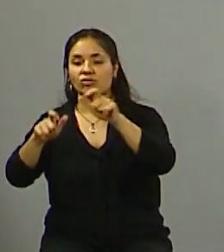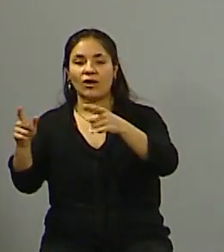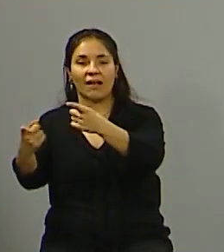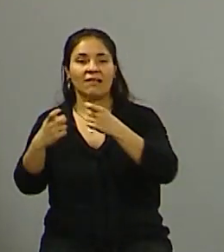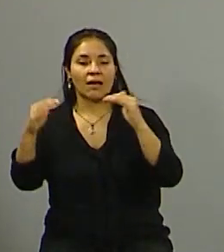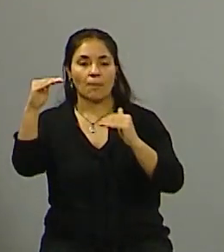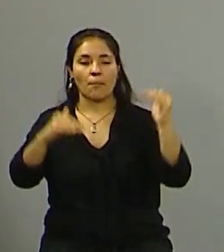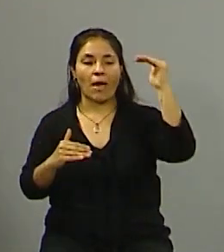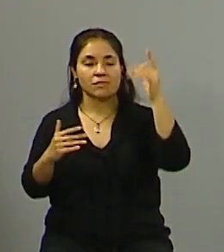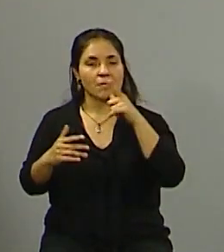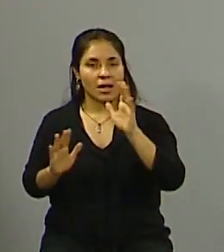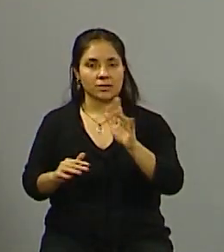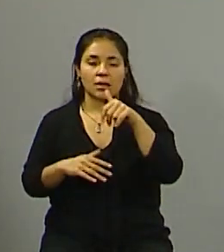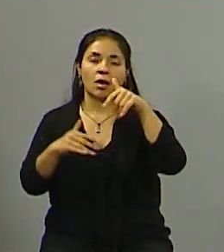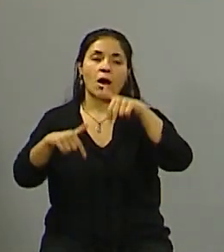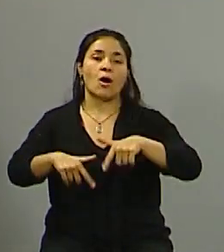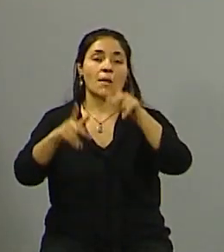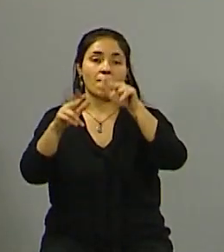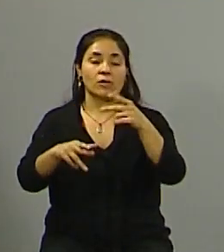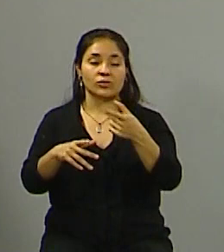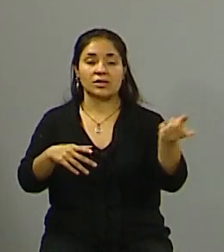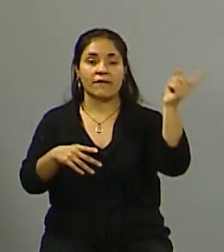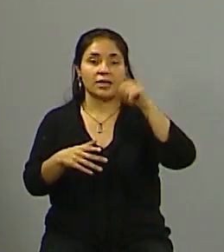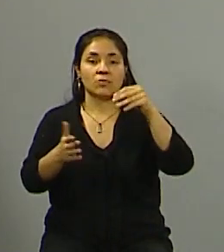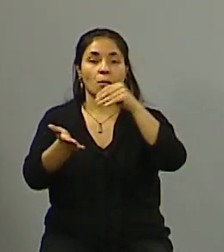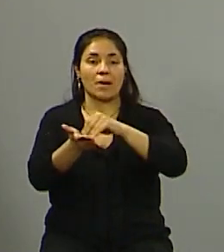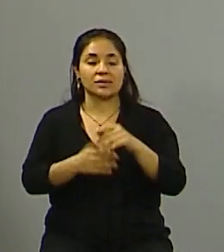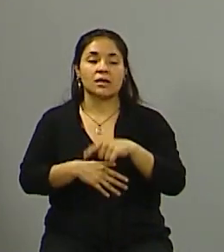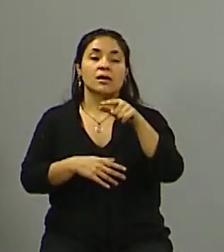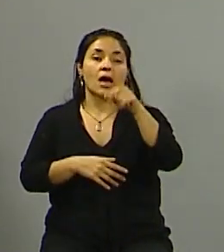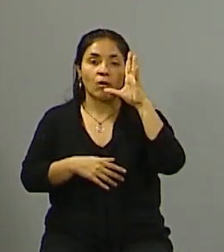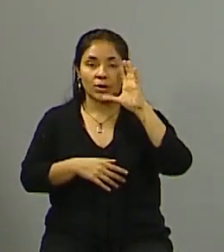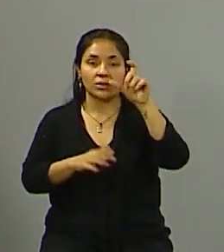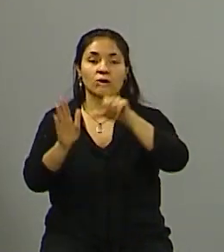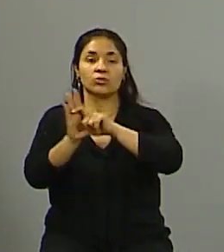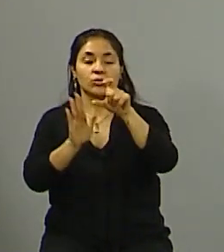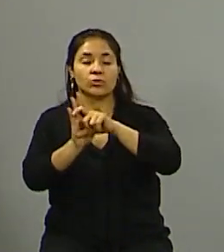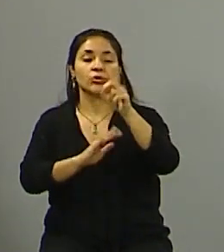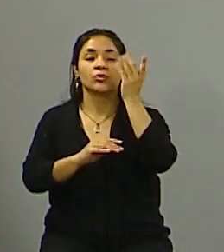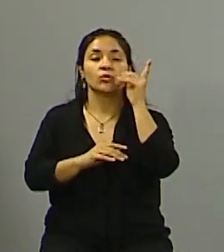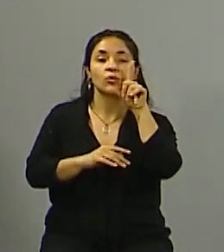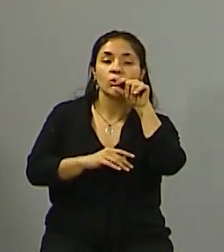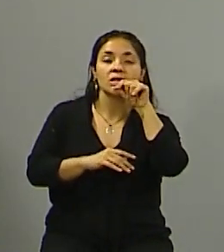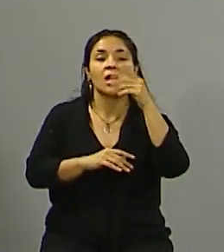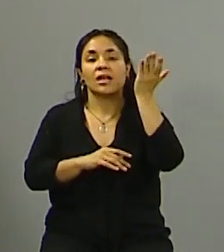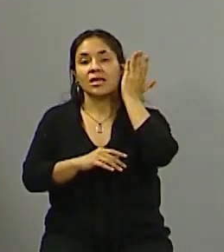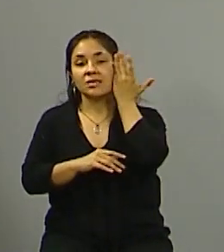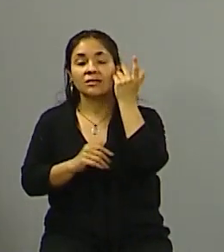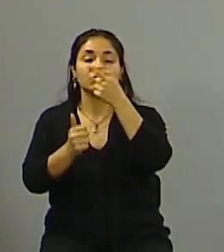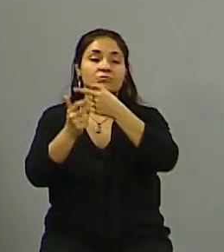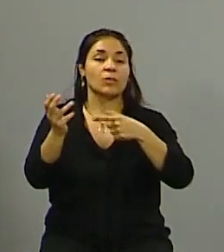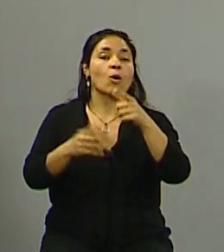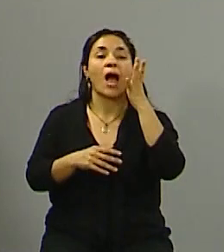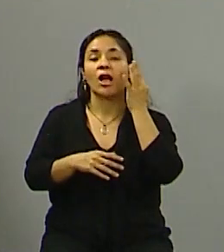Mendoza nos vamos a ir a una pausa enseguida regresamos no se muevan recuerden que estamos en las redes en twitter en facebook e instagram nos pueden buscar y si quieren hacer algún